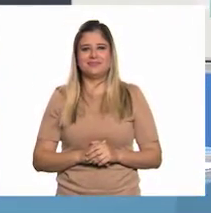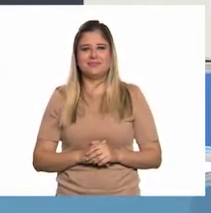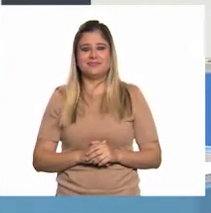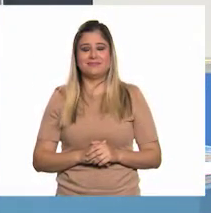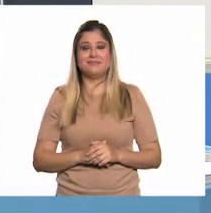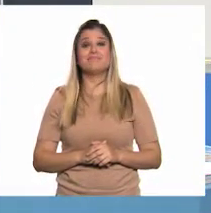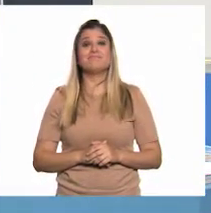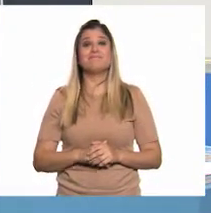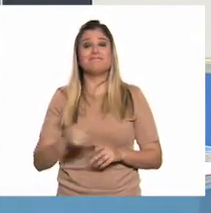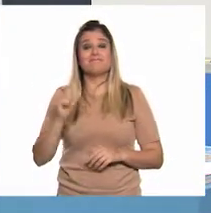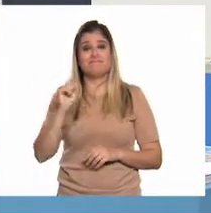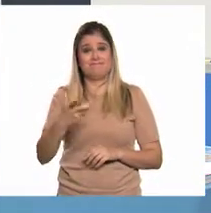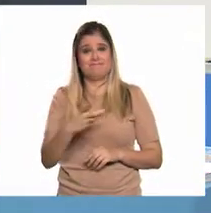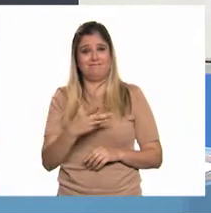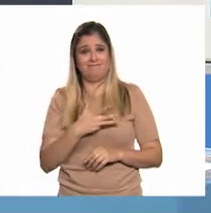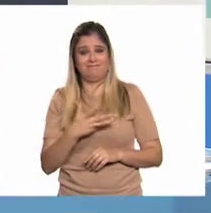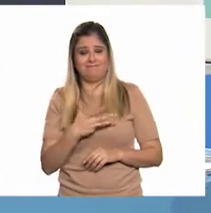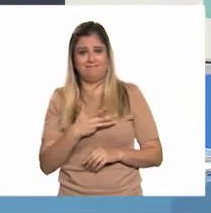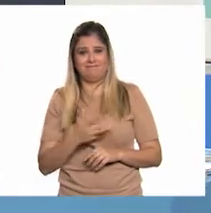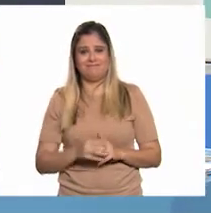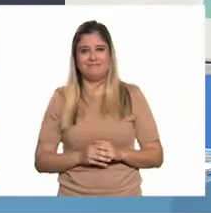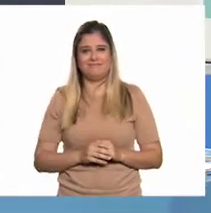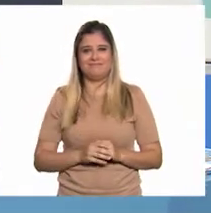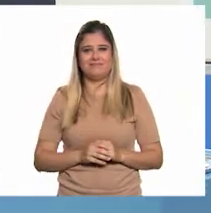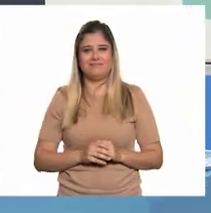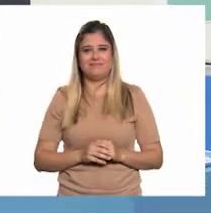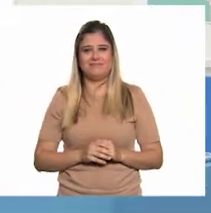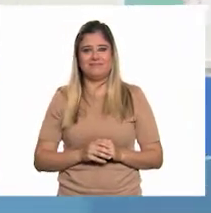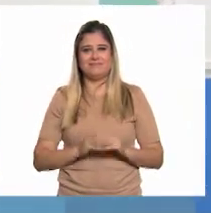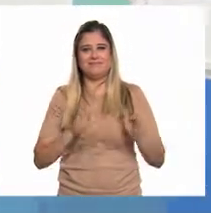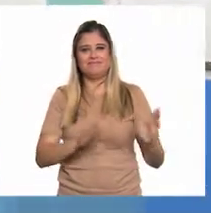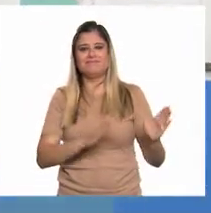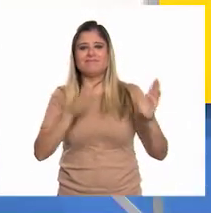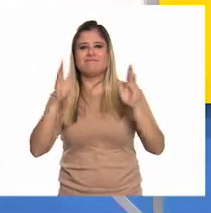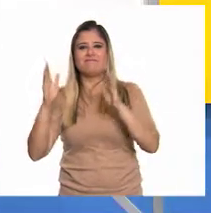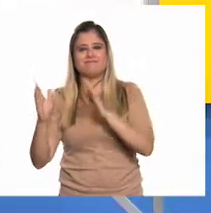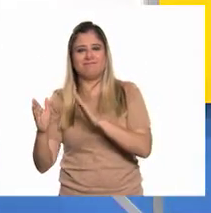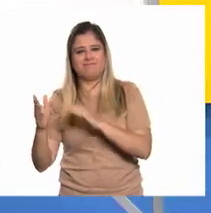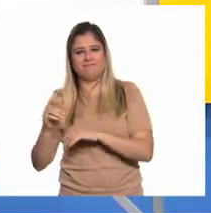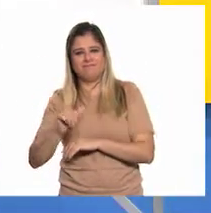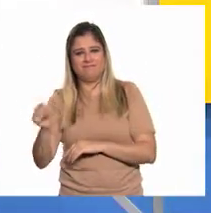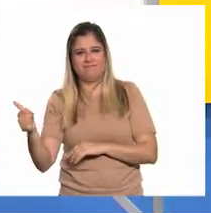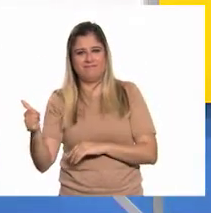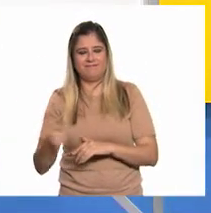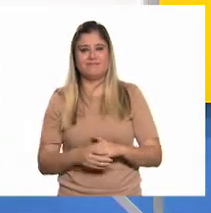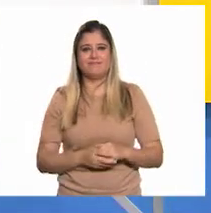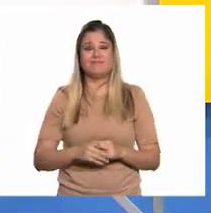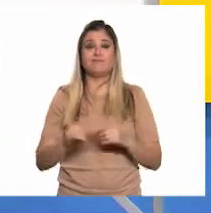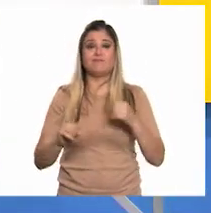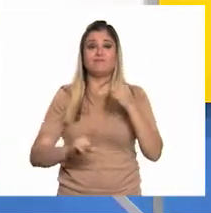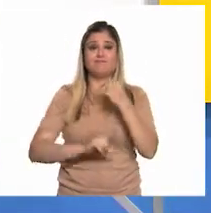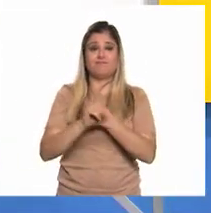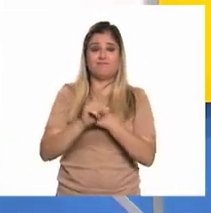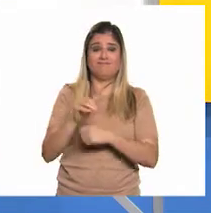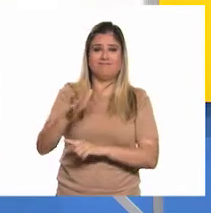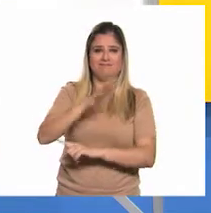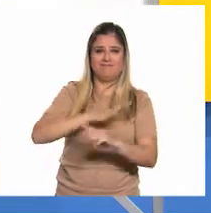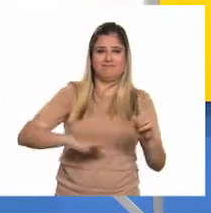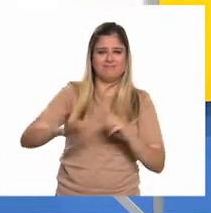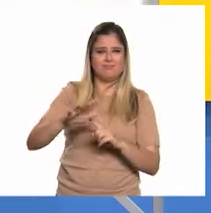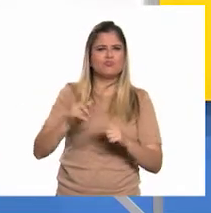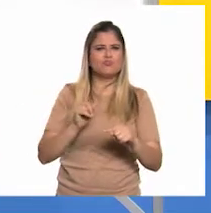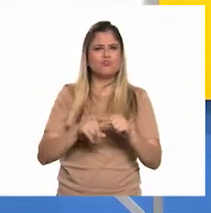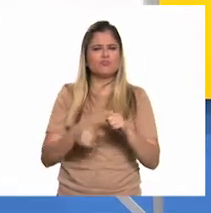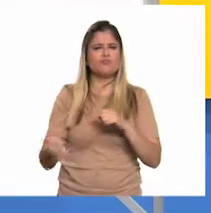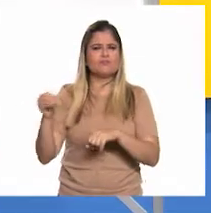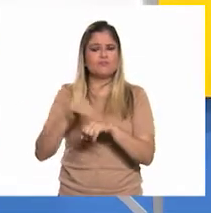Y tenemos entornos sin conflictos. ¿Ese en dónde quedaría?